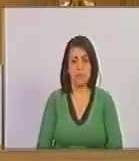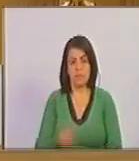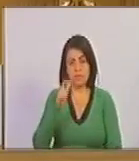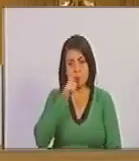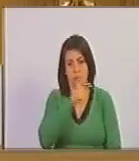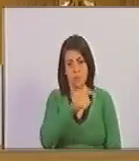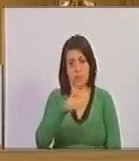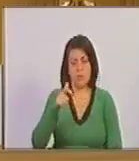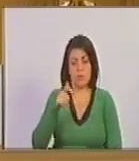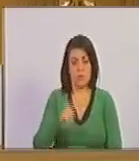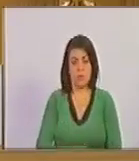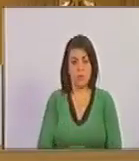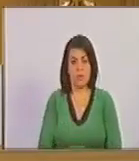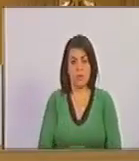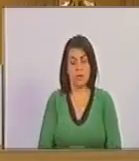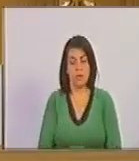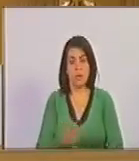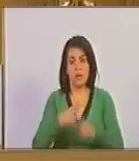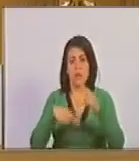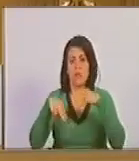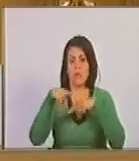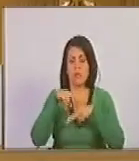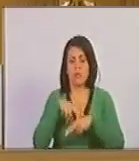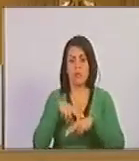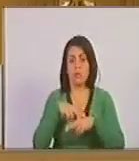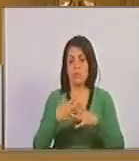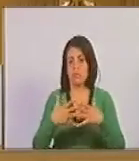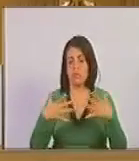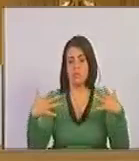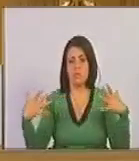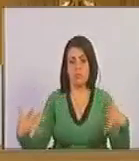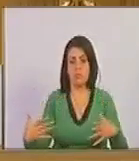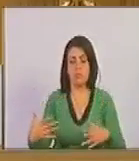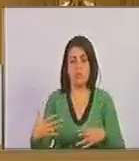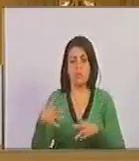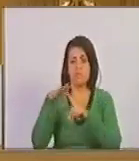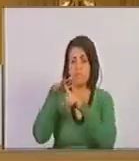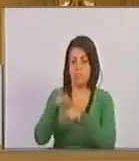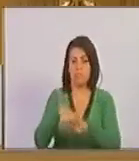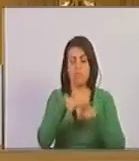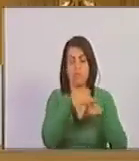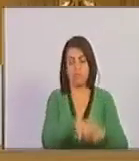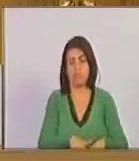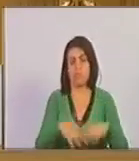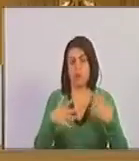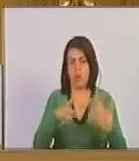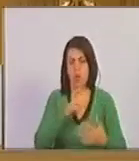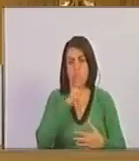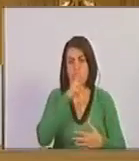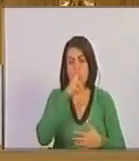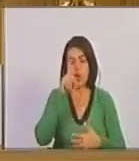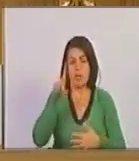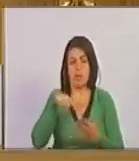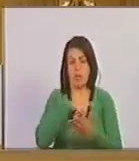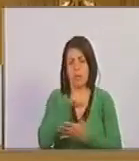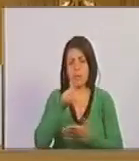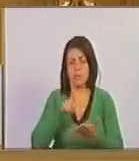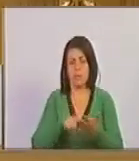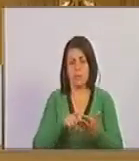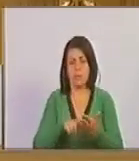pueblo era un nivel inmenso. La represión, ni se diga una represión completamente